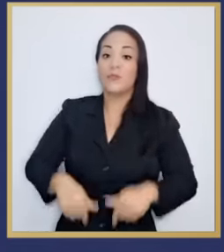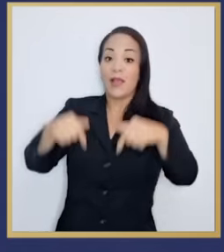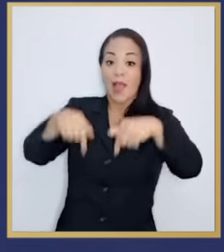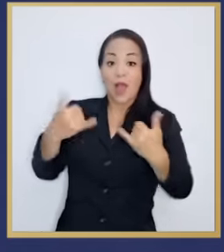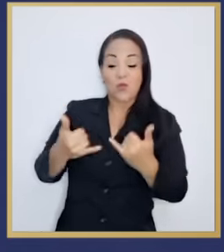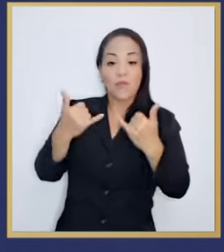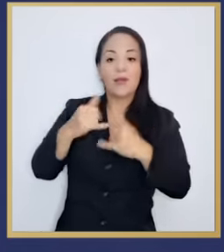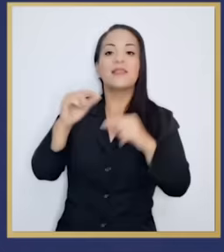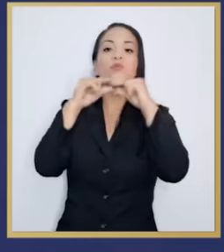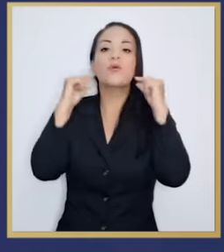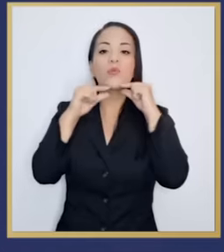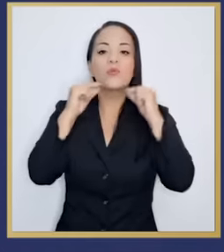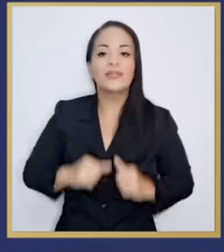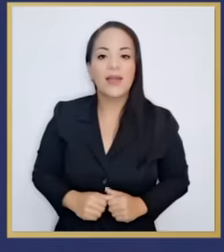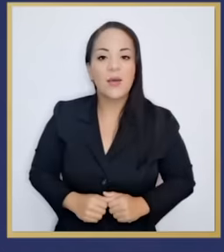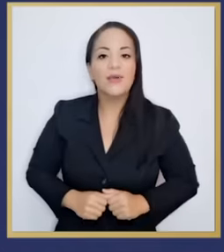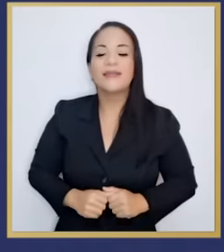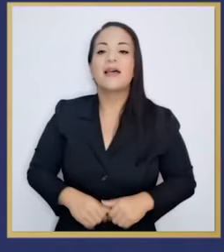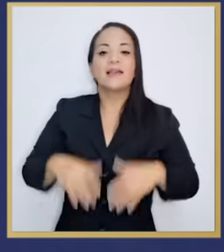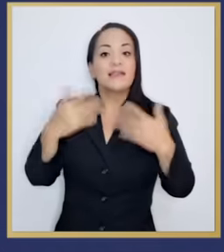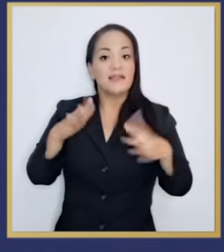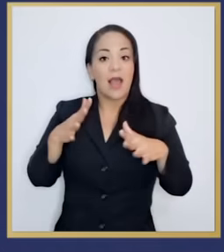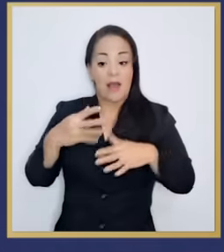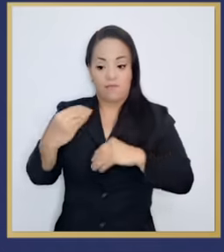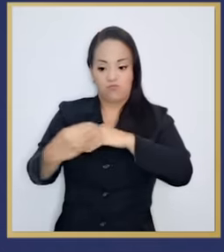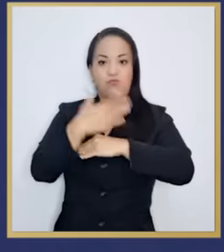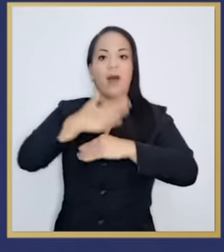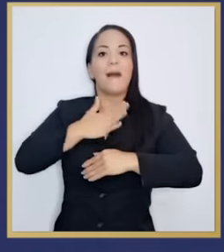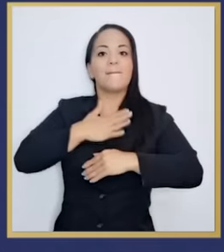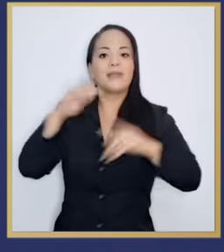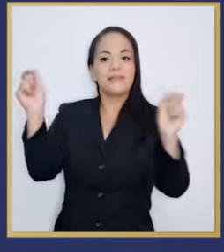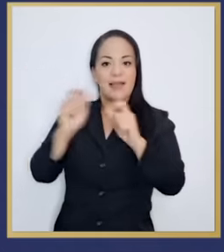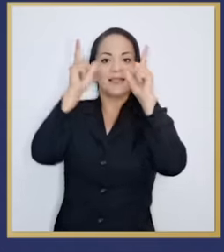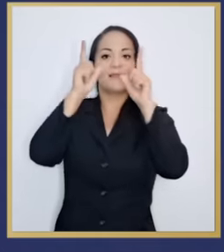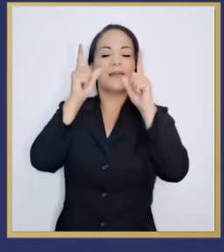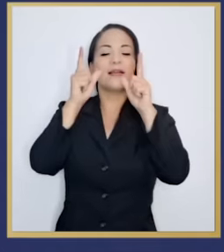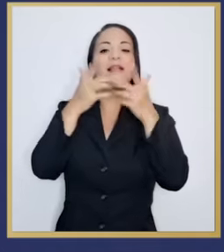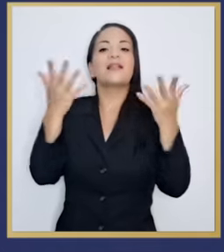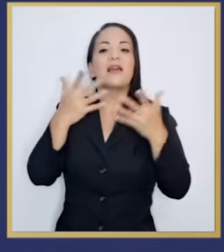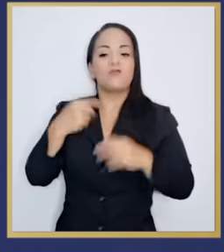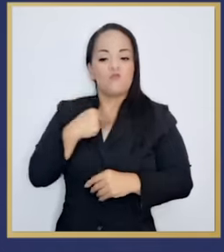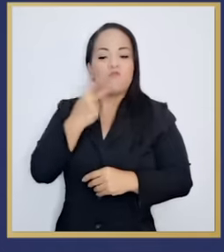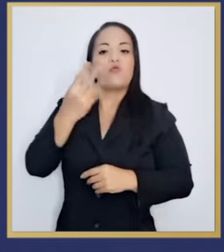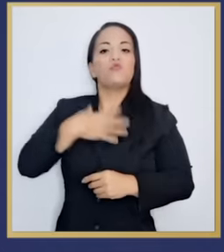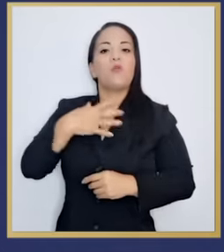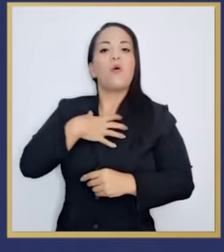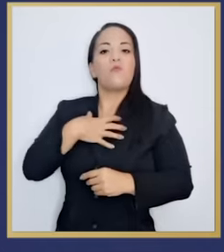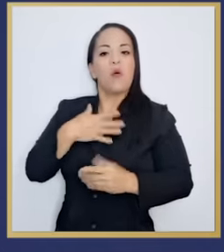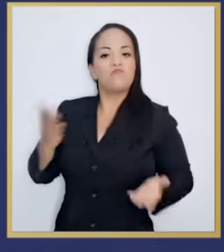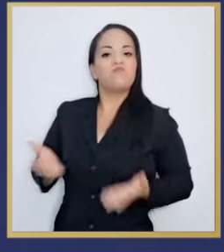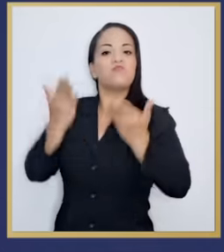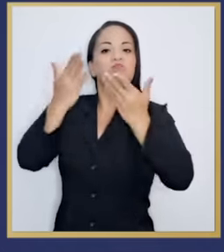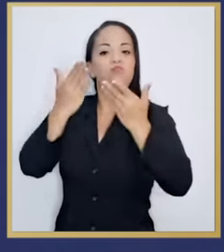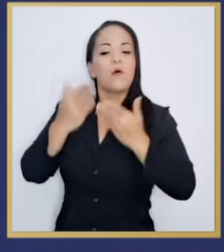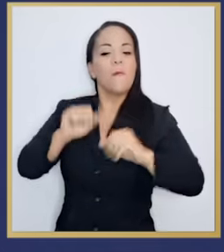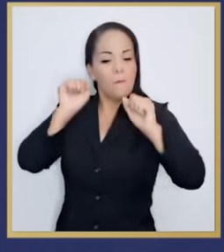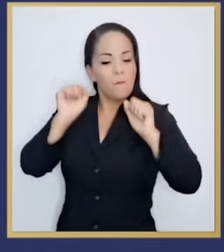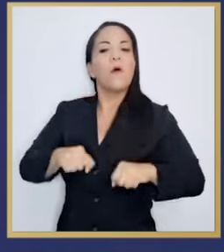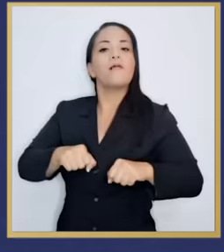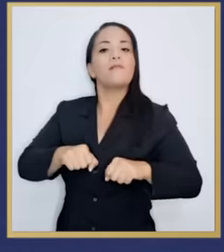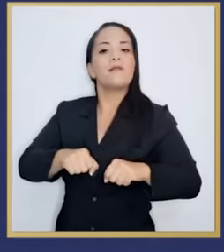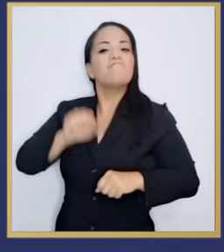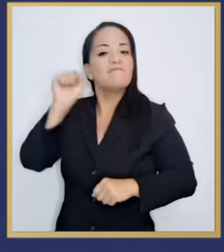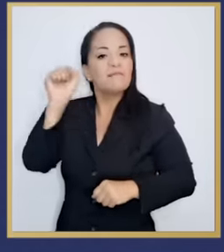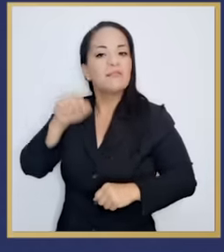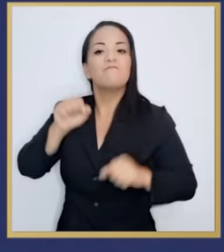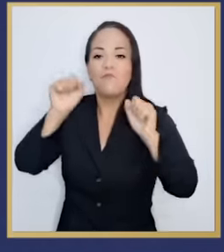hoy por hoy rodrigo chávez ha hecho despertar en mí el deseo de levantar mi voz y de